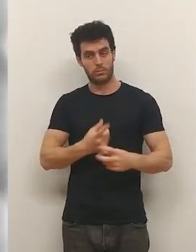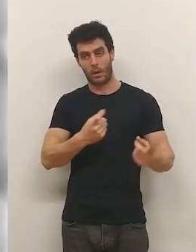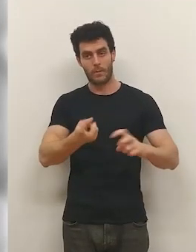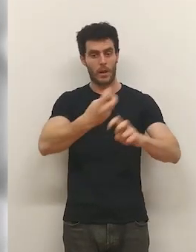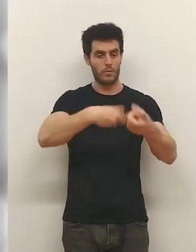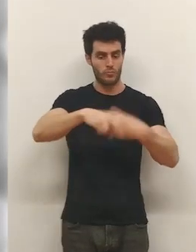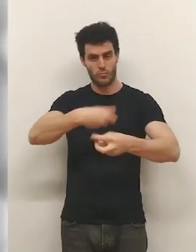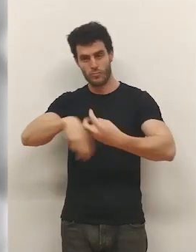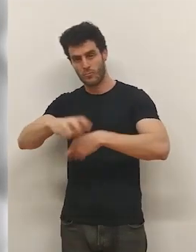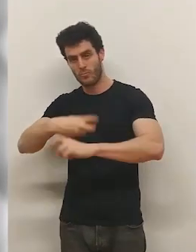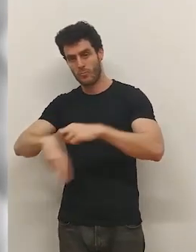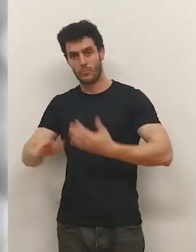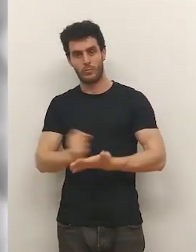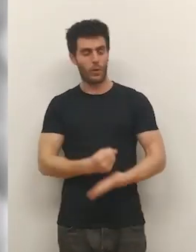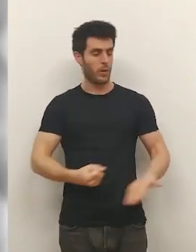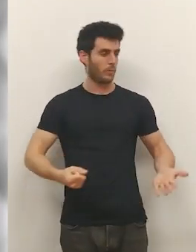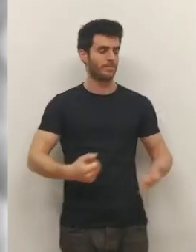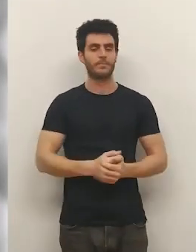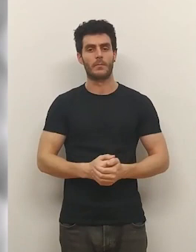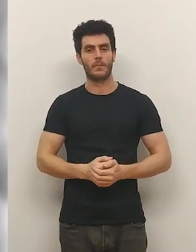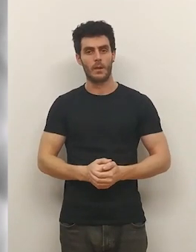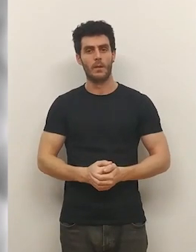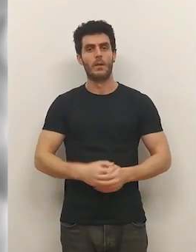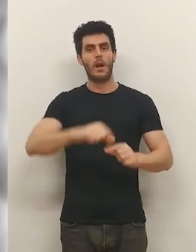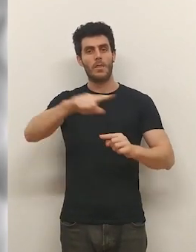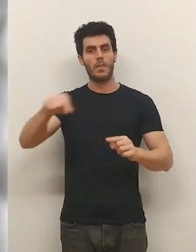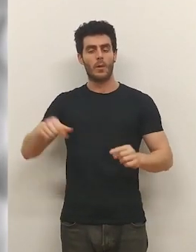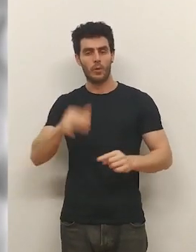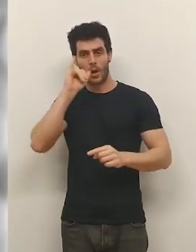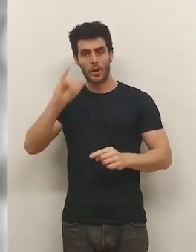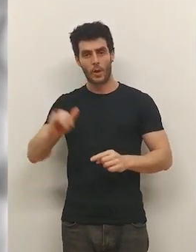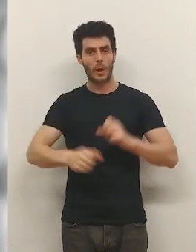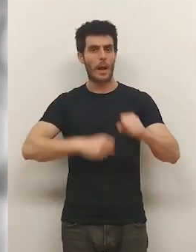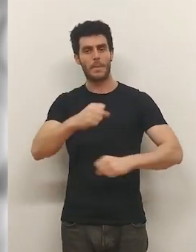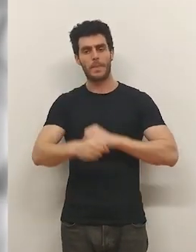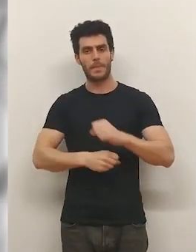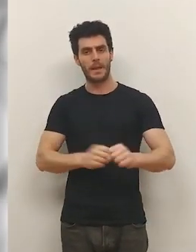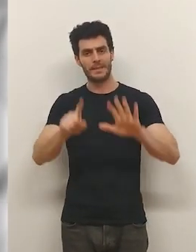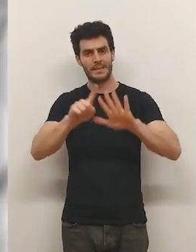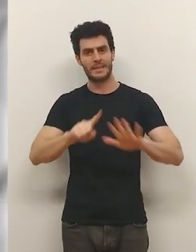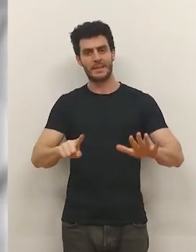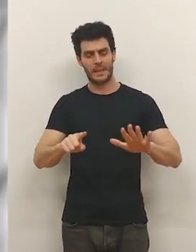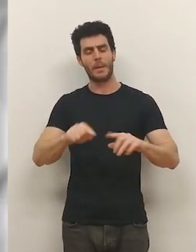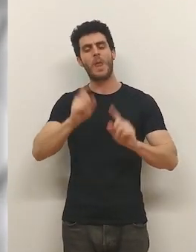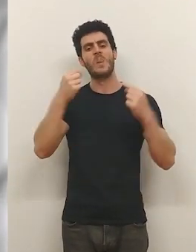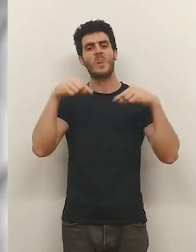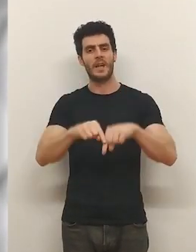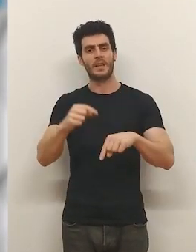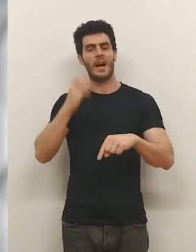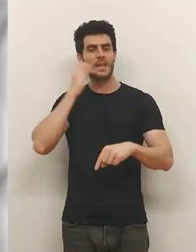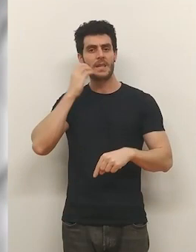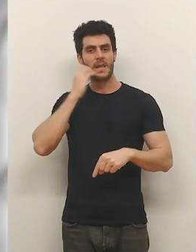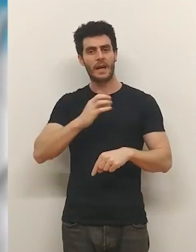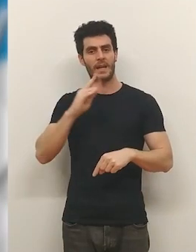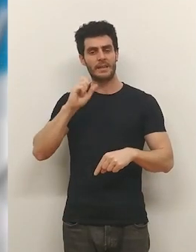reconstruir... ...y este domingo el circuito riojano de Trail afronta su séptima cita, la Nájera Extreme... ...una prueba